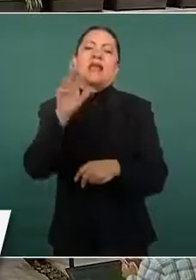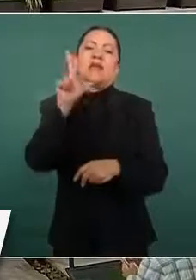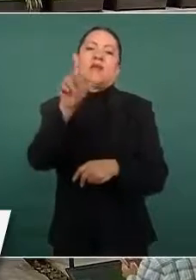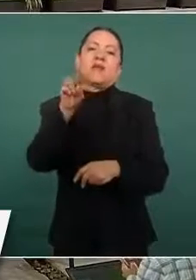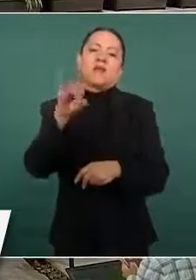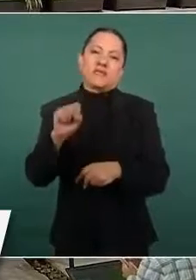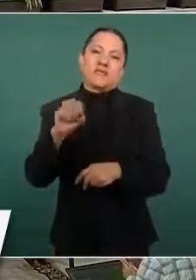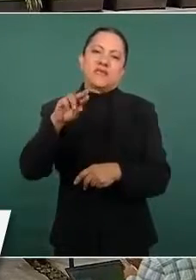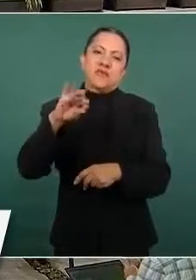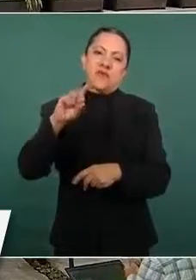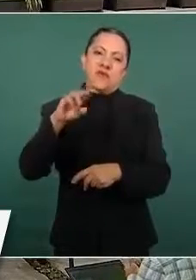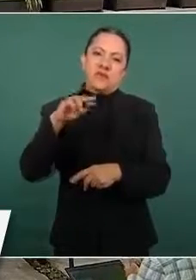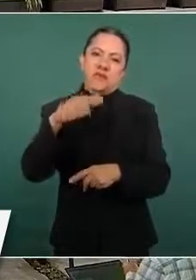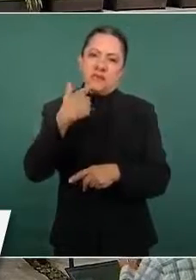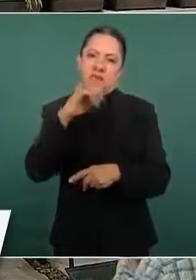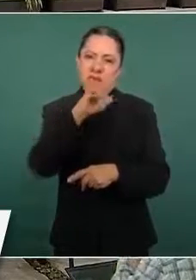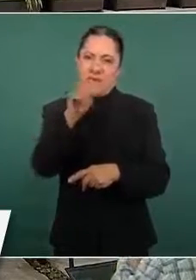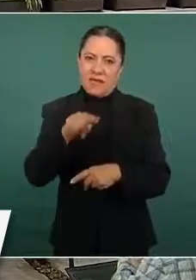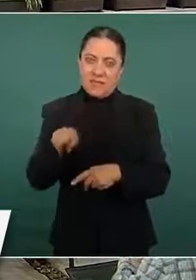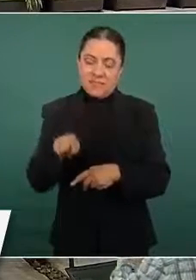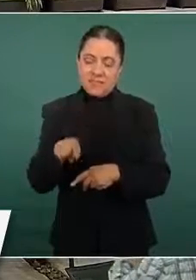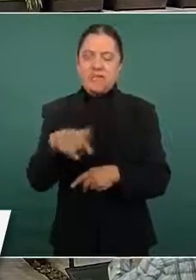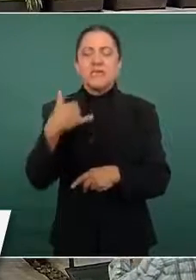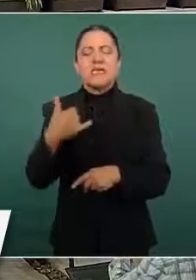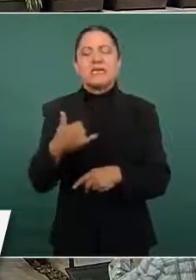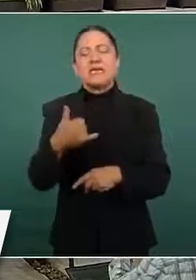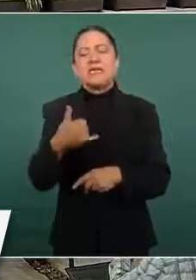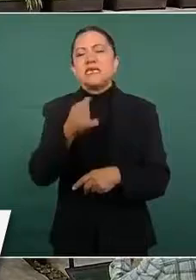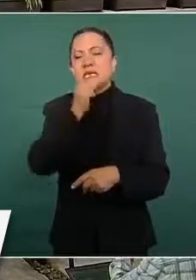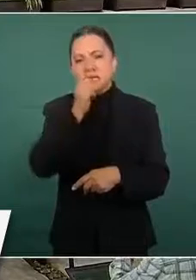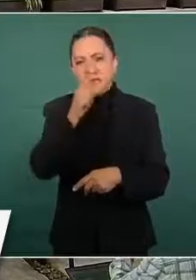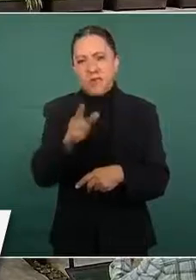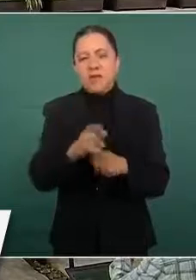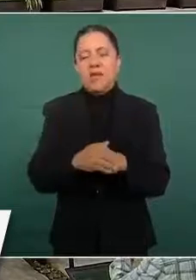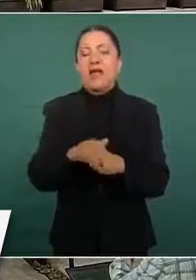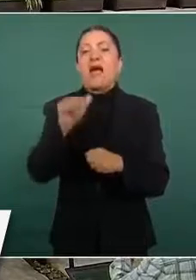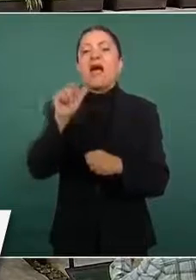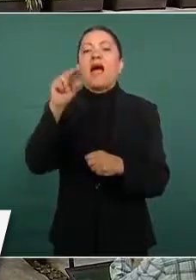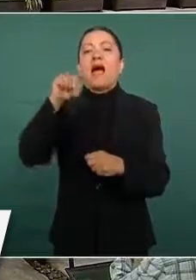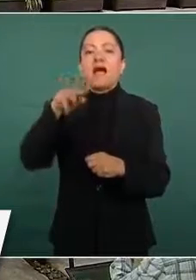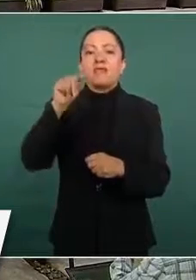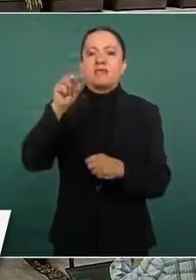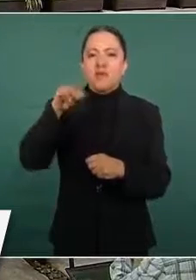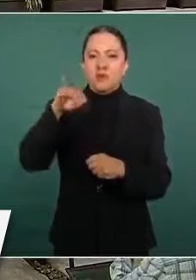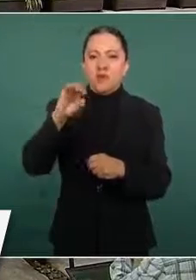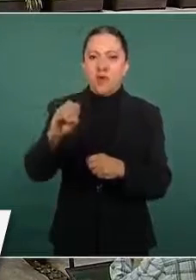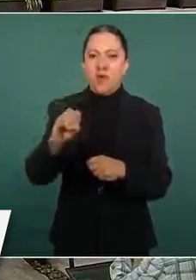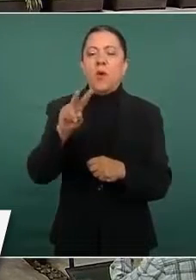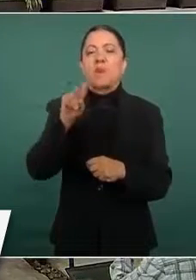y a Francisco Antonio Villalobos, Adame, presidente municipal de Cuernavaca.